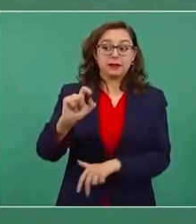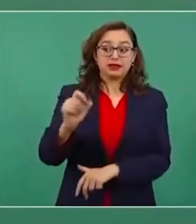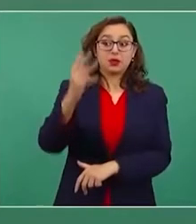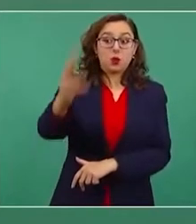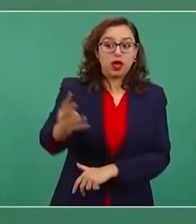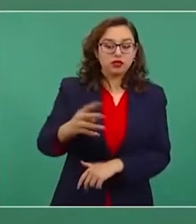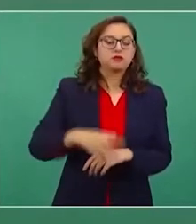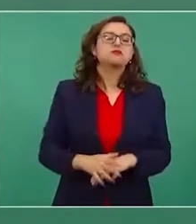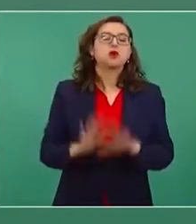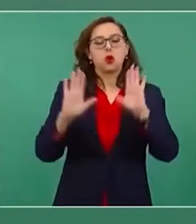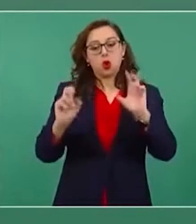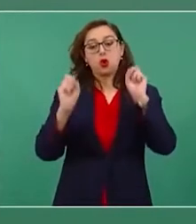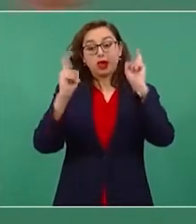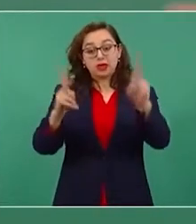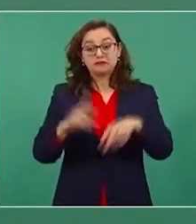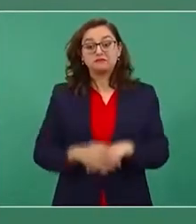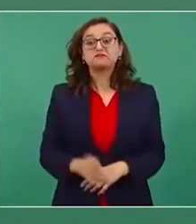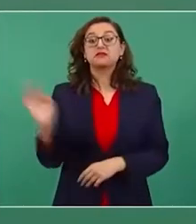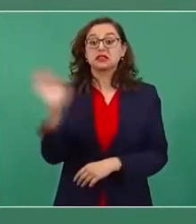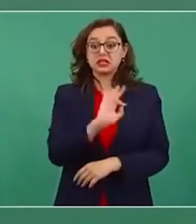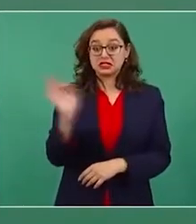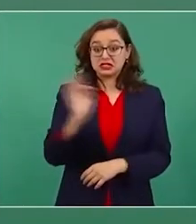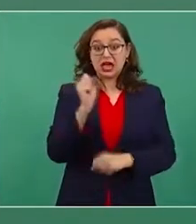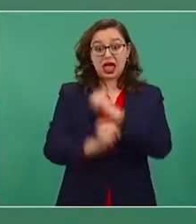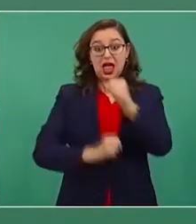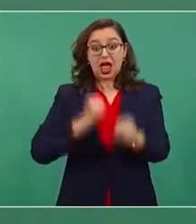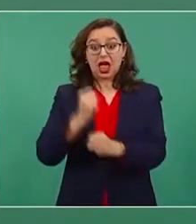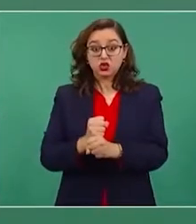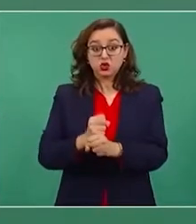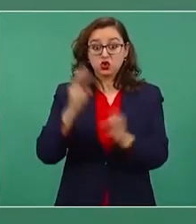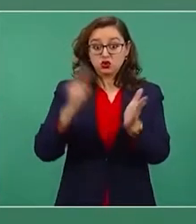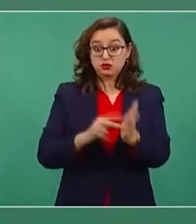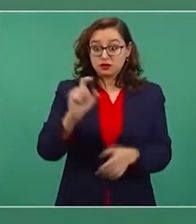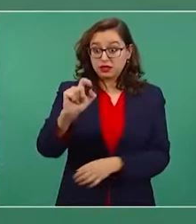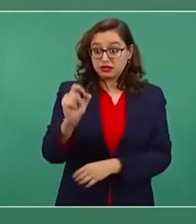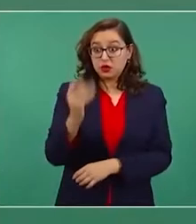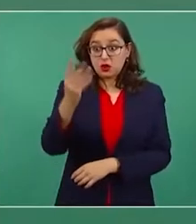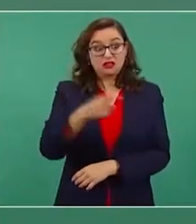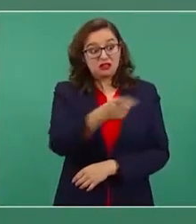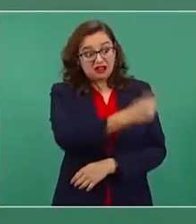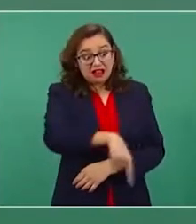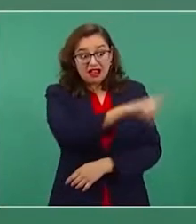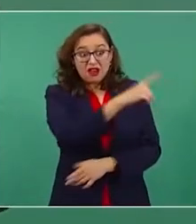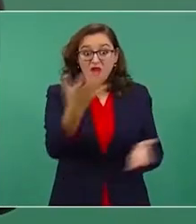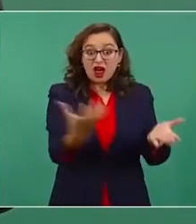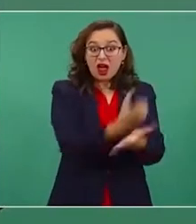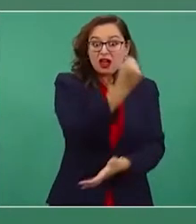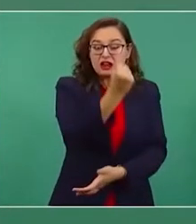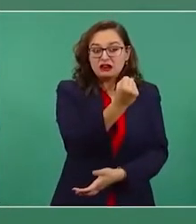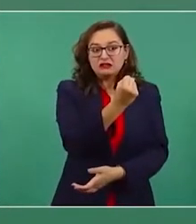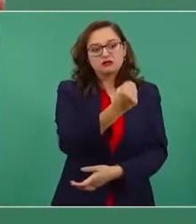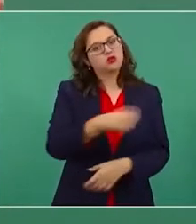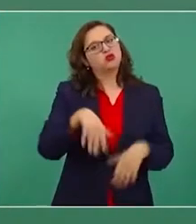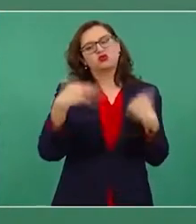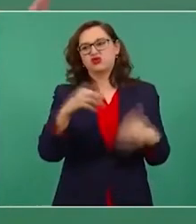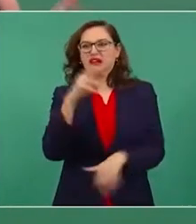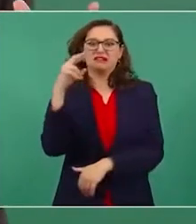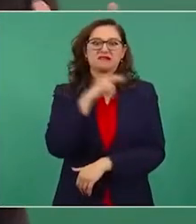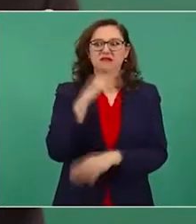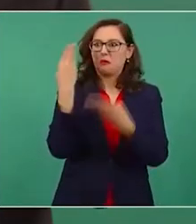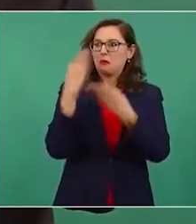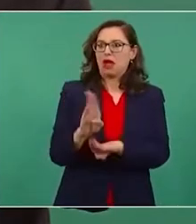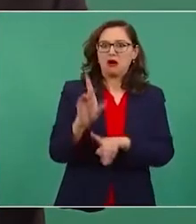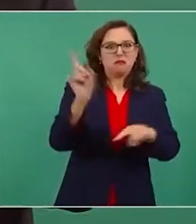desmantelan todo, entonces necesitamos dejar